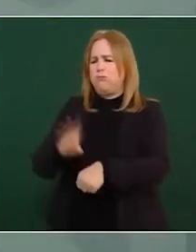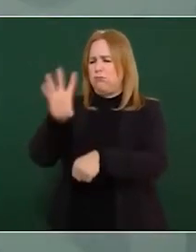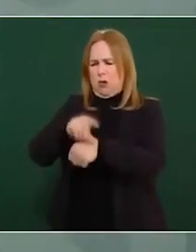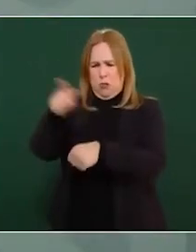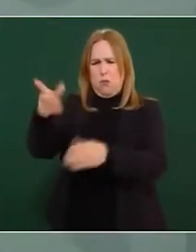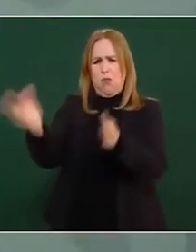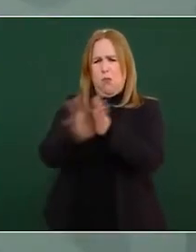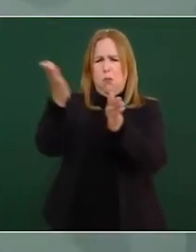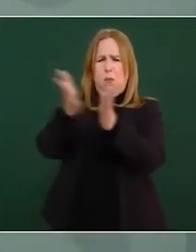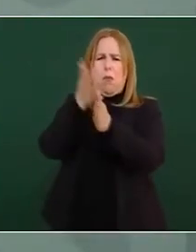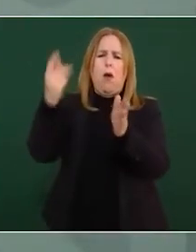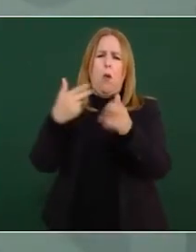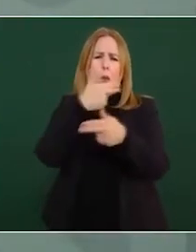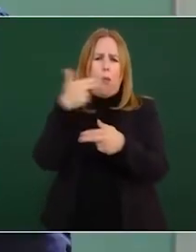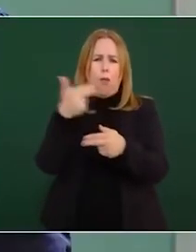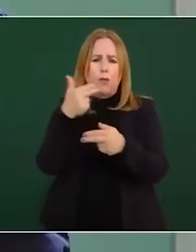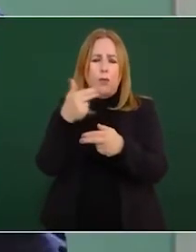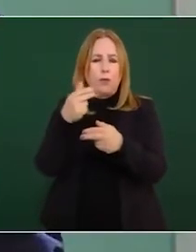hoteles